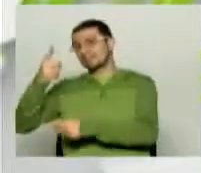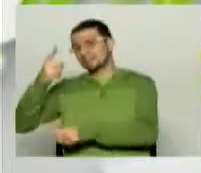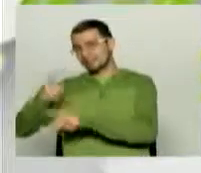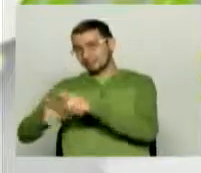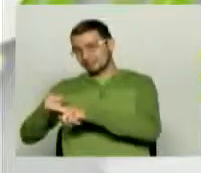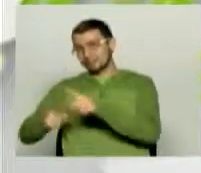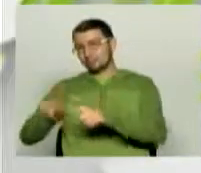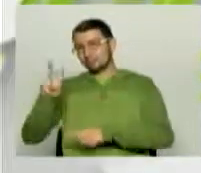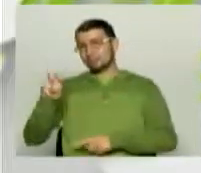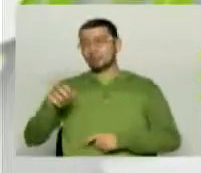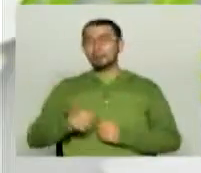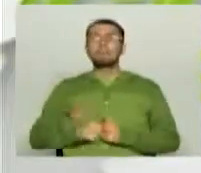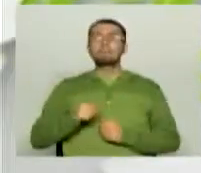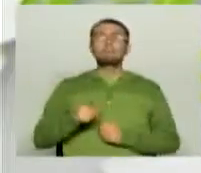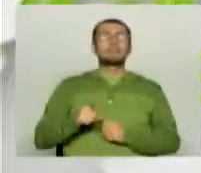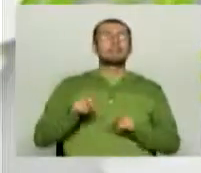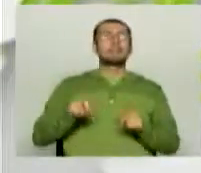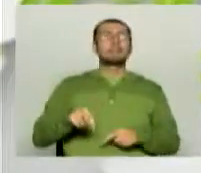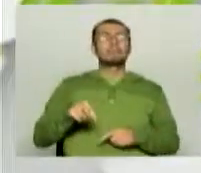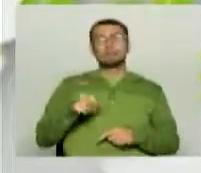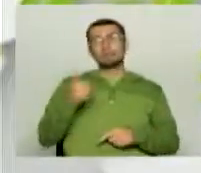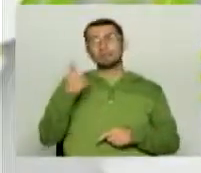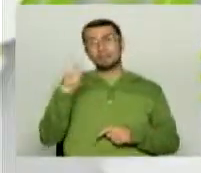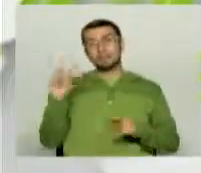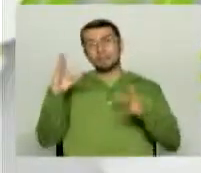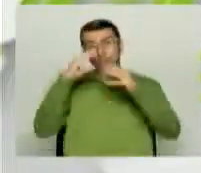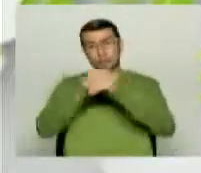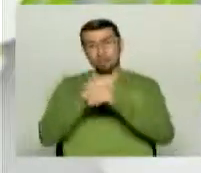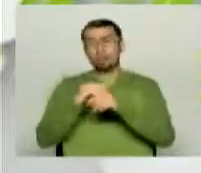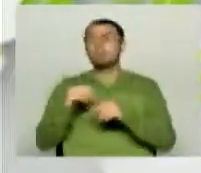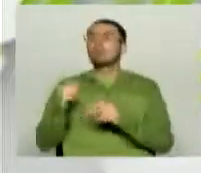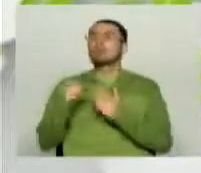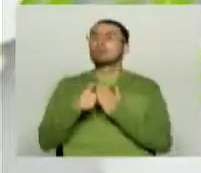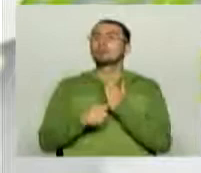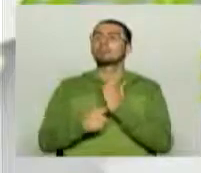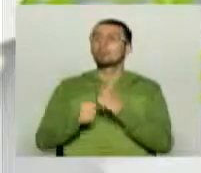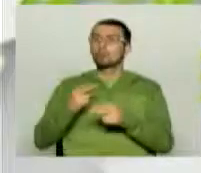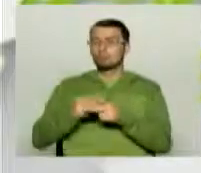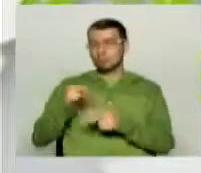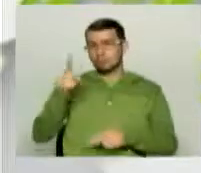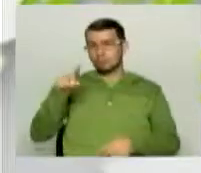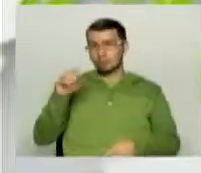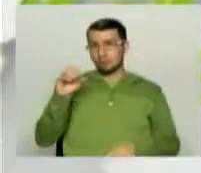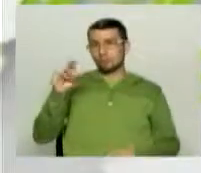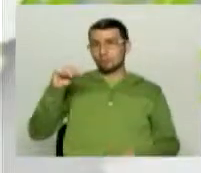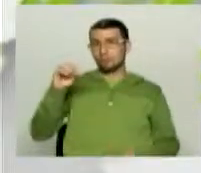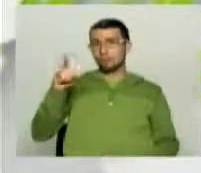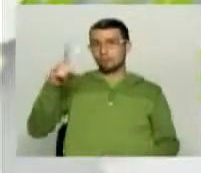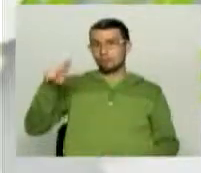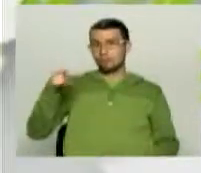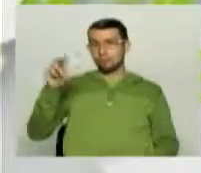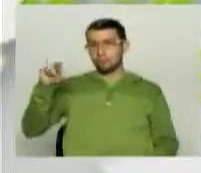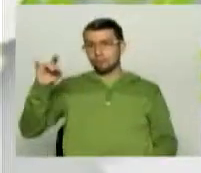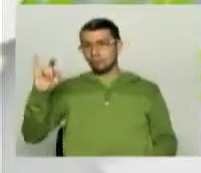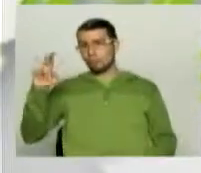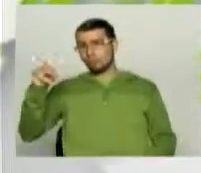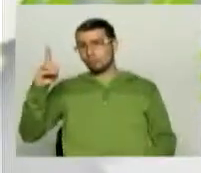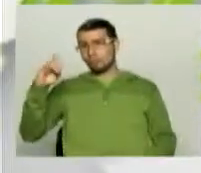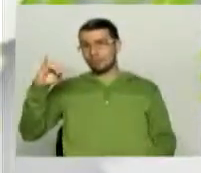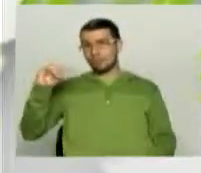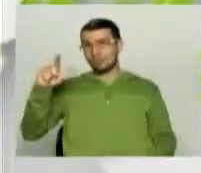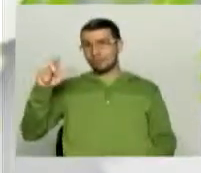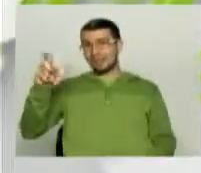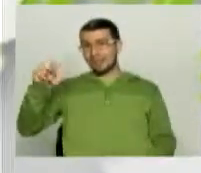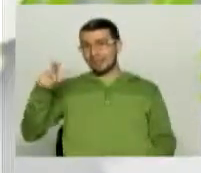programa que es Somos Mundiales, que es una producción de todos los canales regionales del país, lo lidera Teleantioquia pero tiene